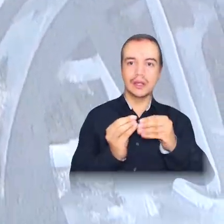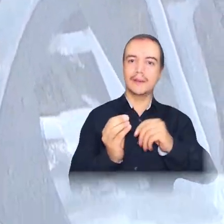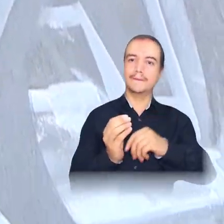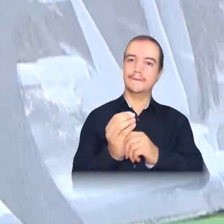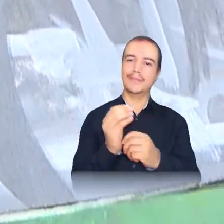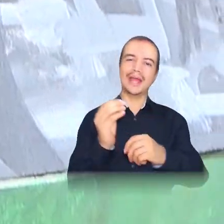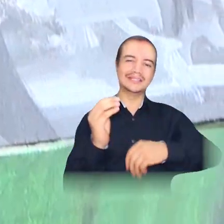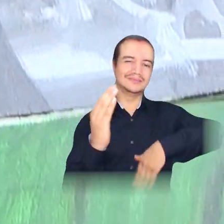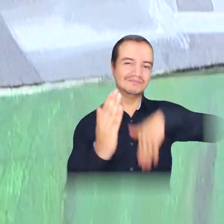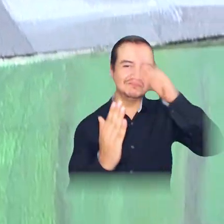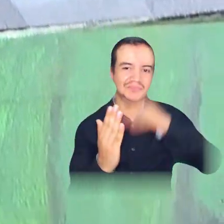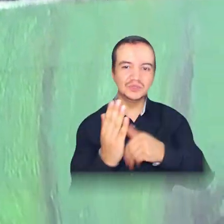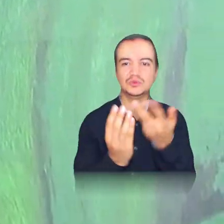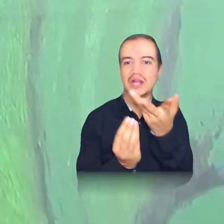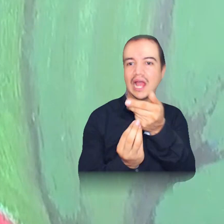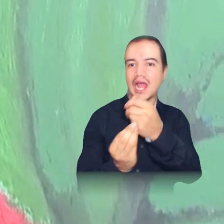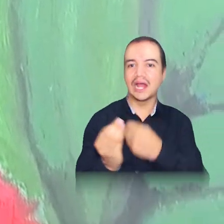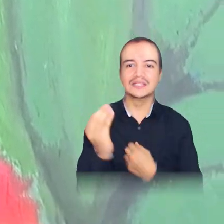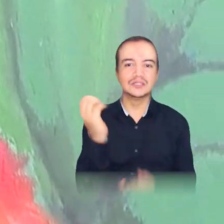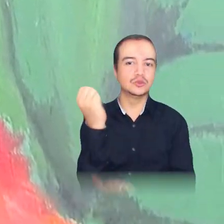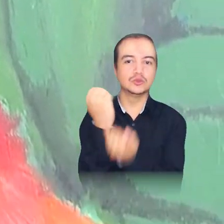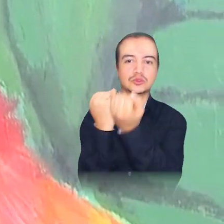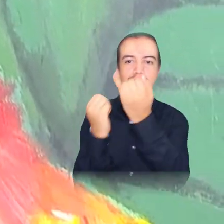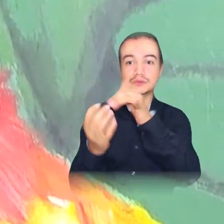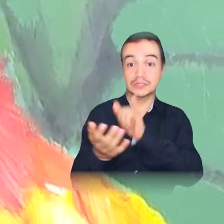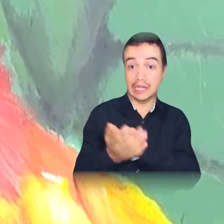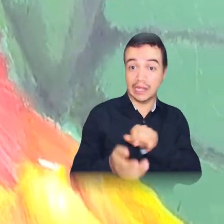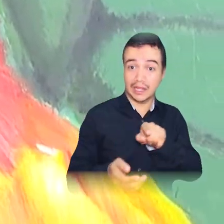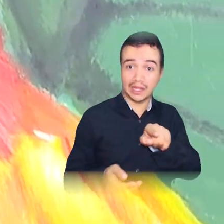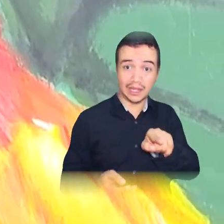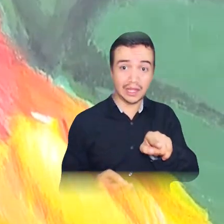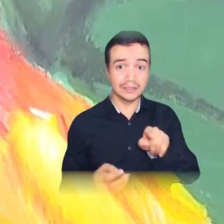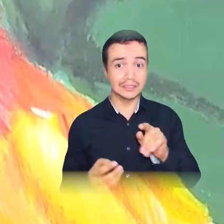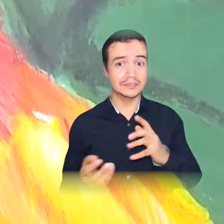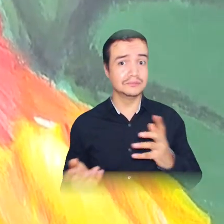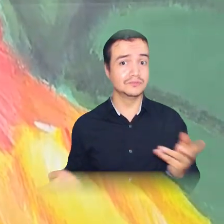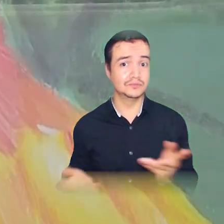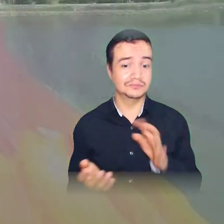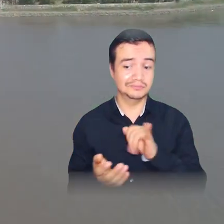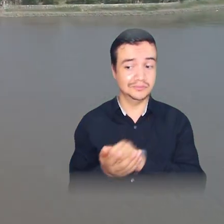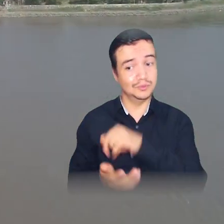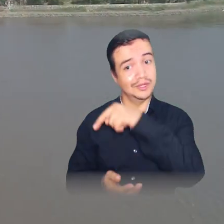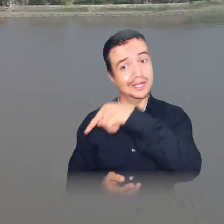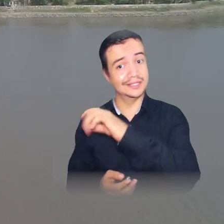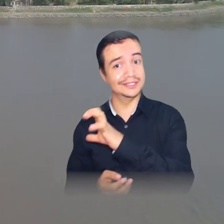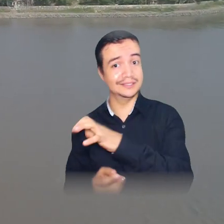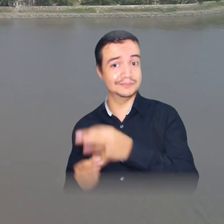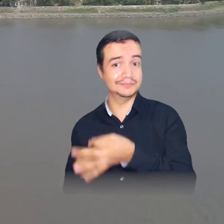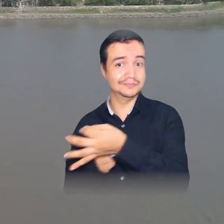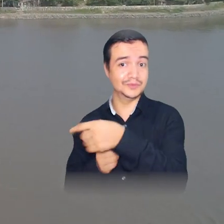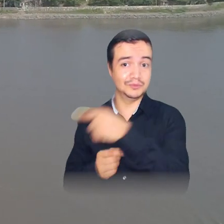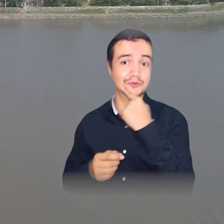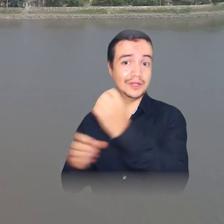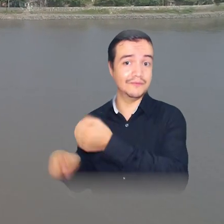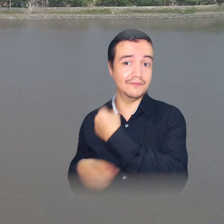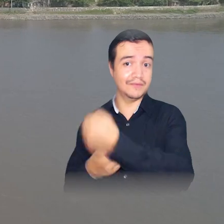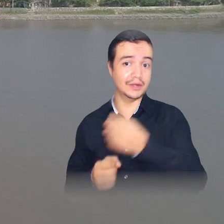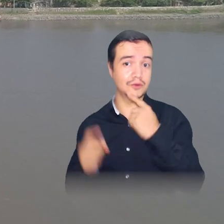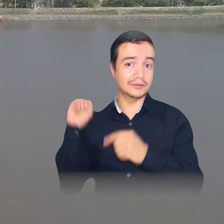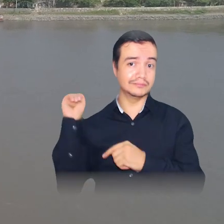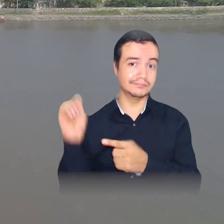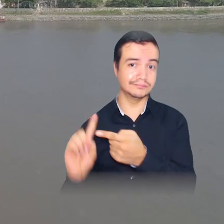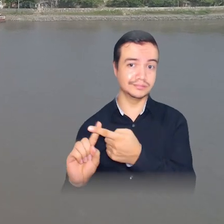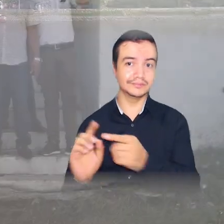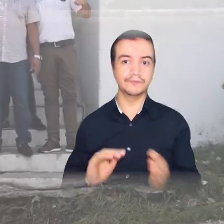con todos los pintores, escultores y demás artistas plásticos que ha generado, digamos, este municipio a lo largo del tiempo.